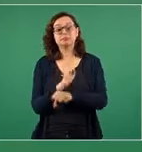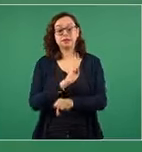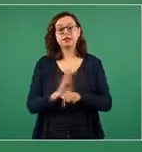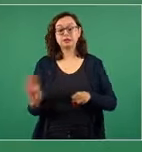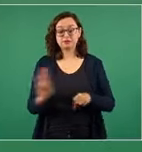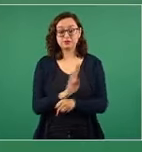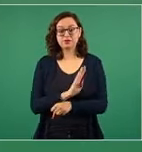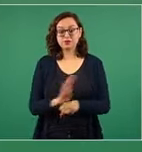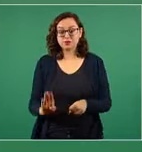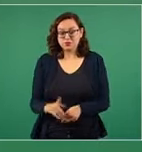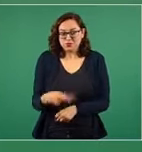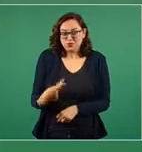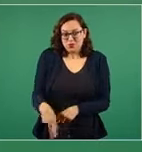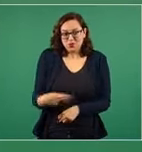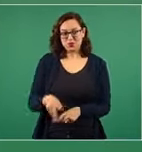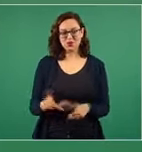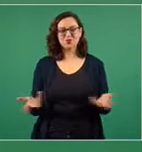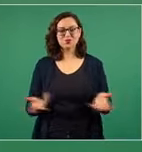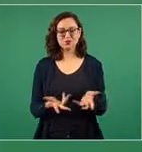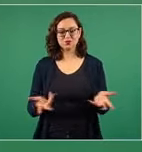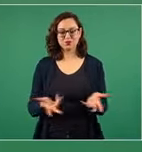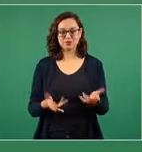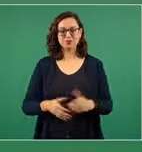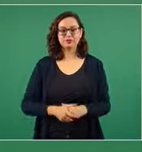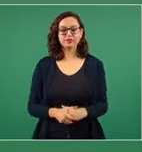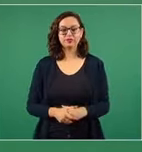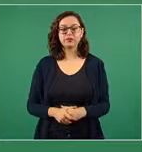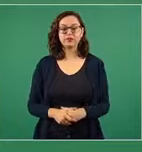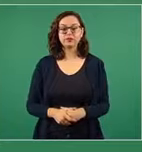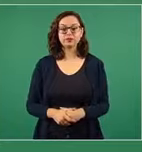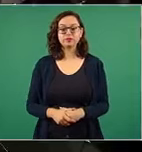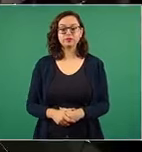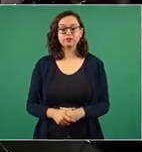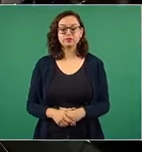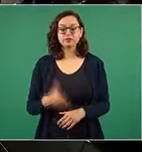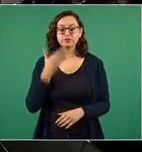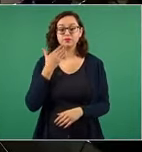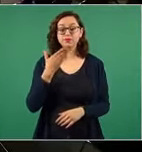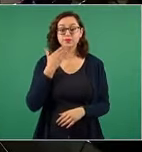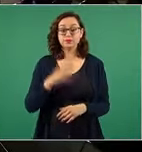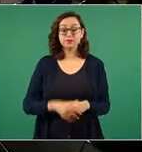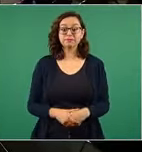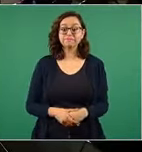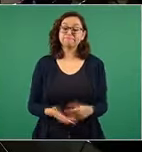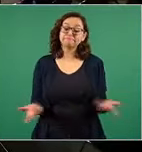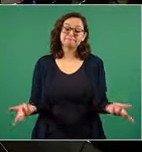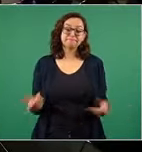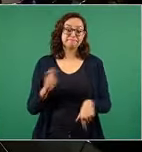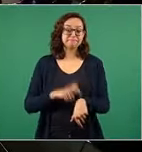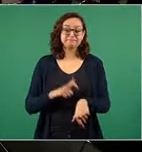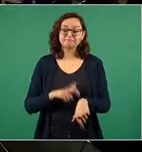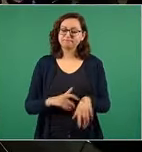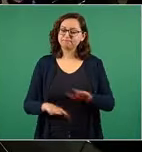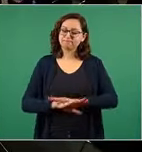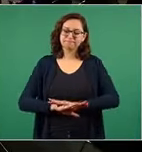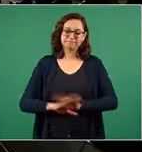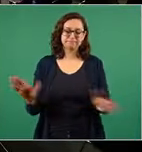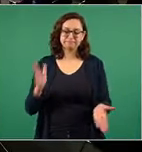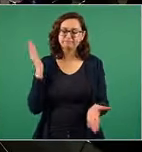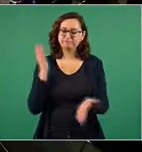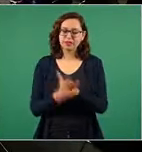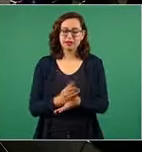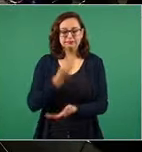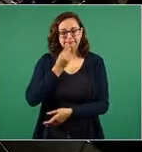procesa en México la materia prima muy bien ¿saben qué? ya tengo un compromiso